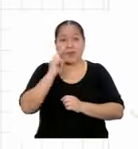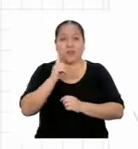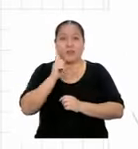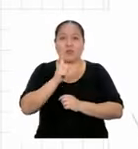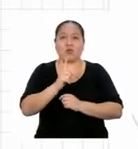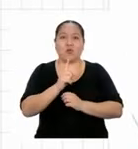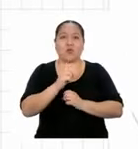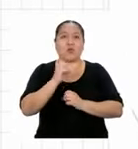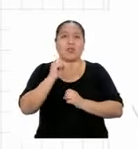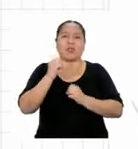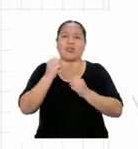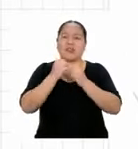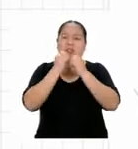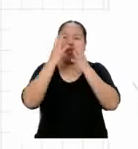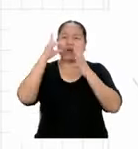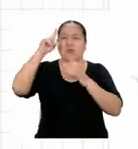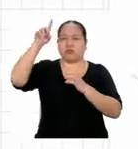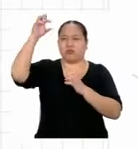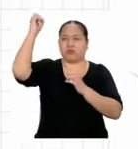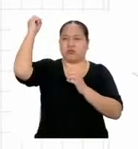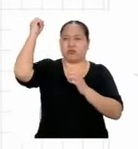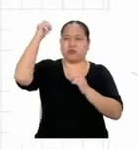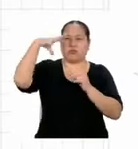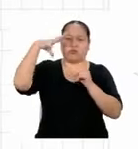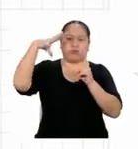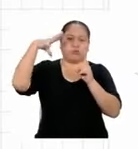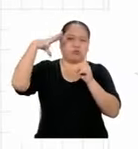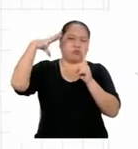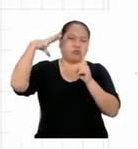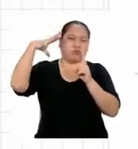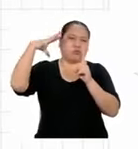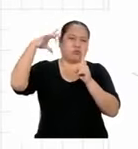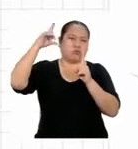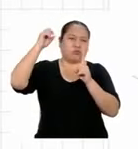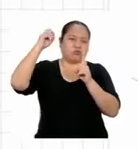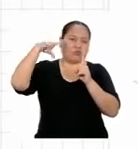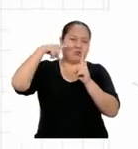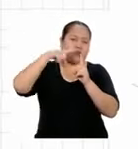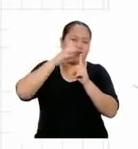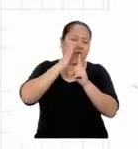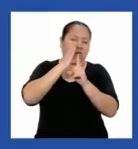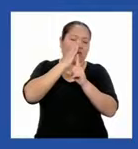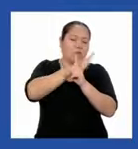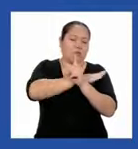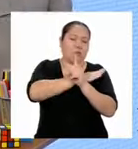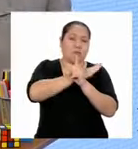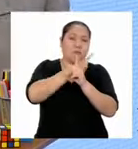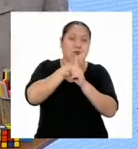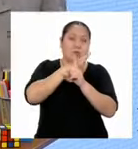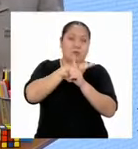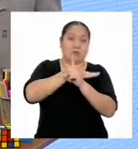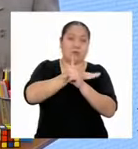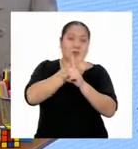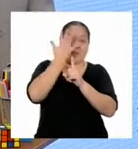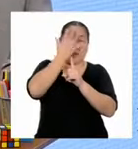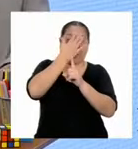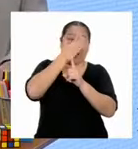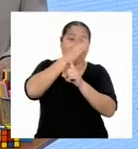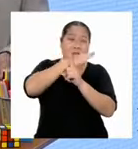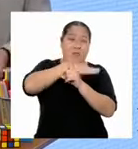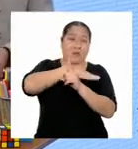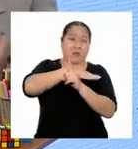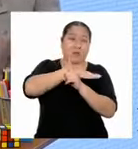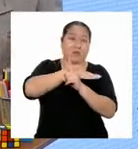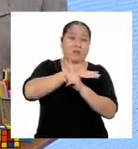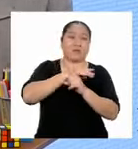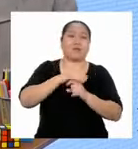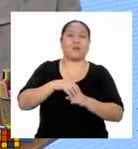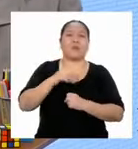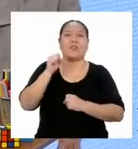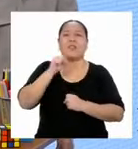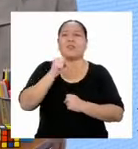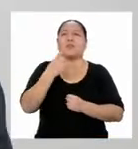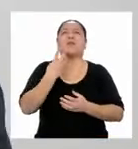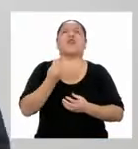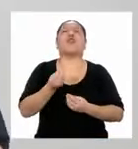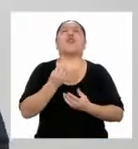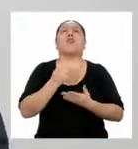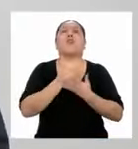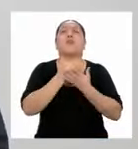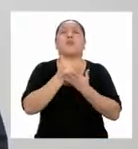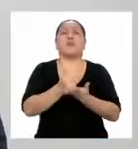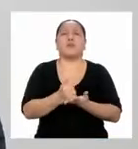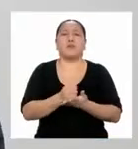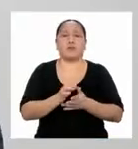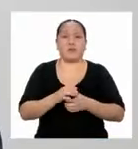un día muy soleado y tú estás en la calle. ¿Ves que generas una sombra? Sí, pero ¿eso de qué me sirve?